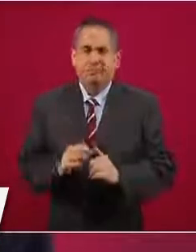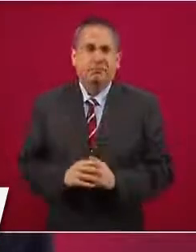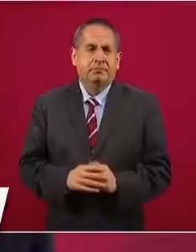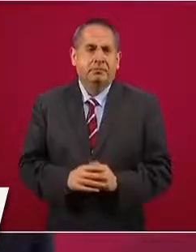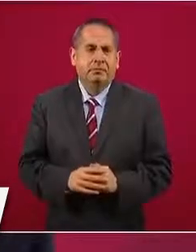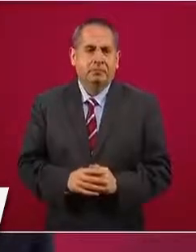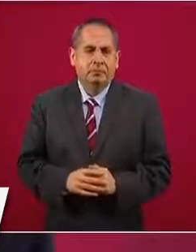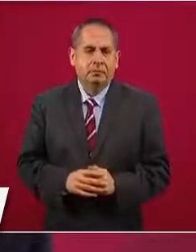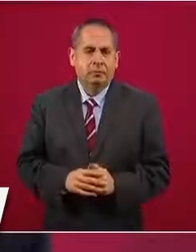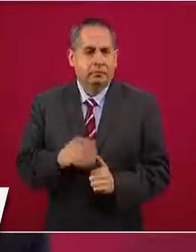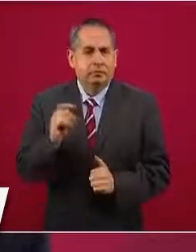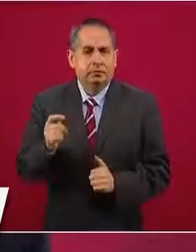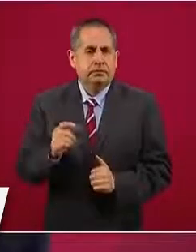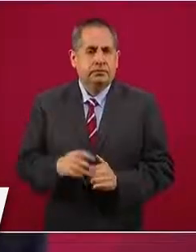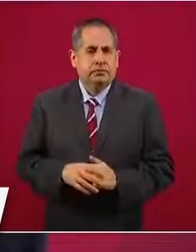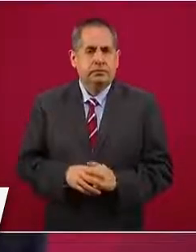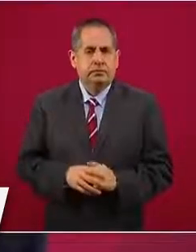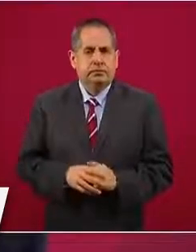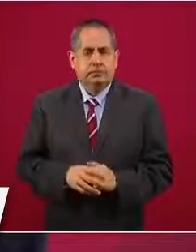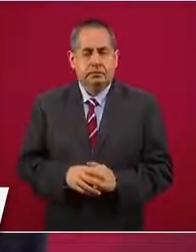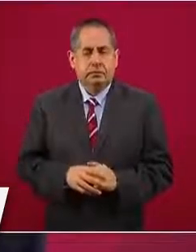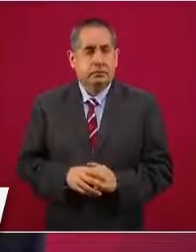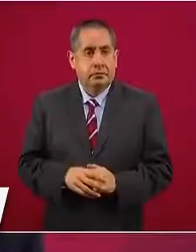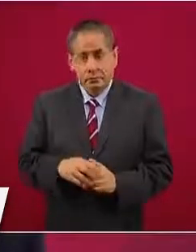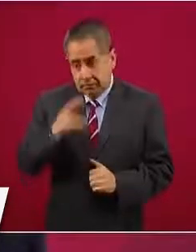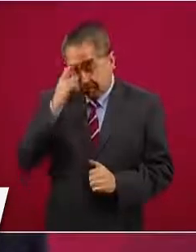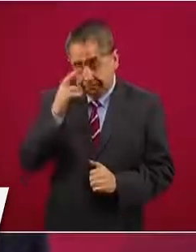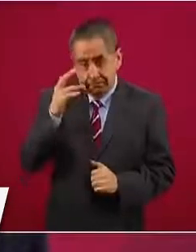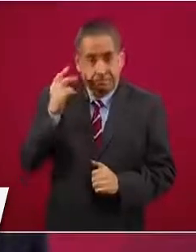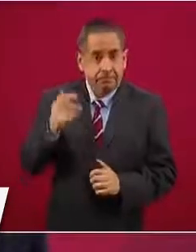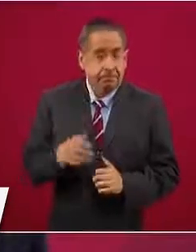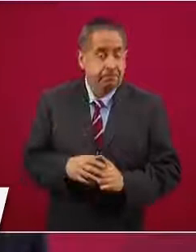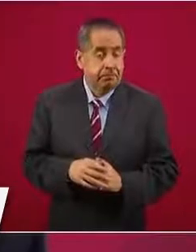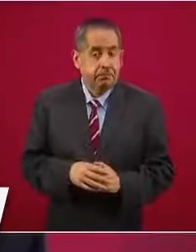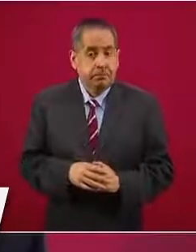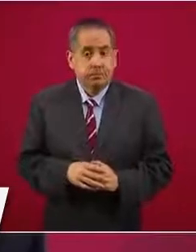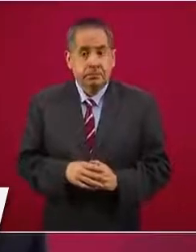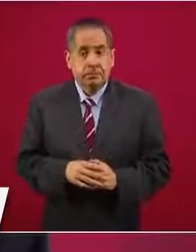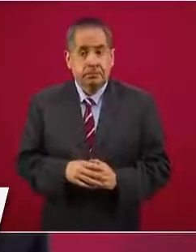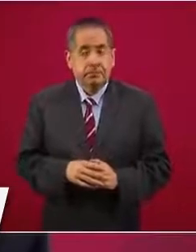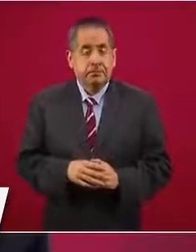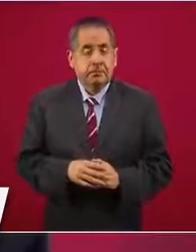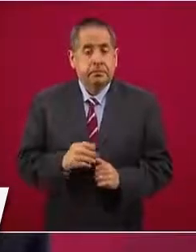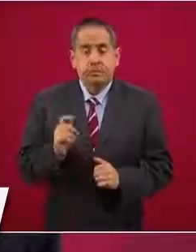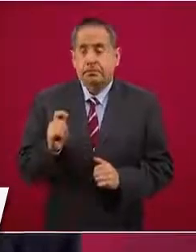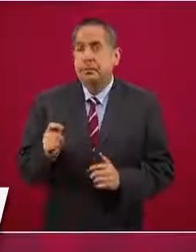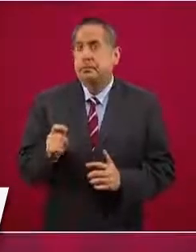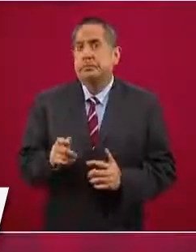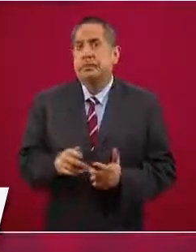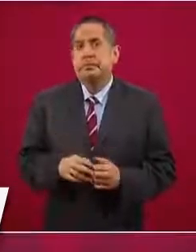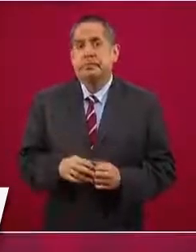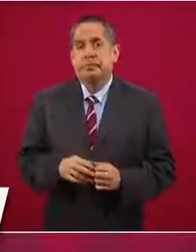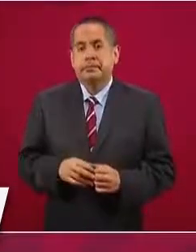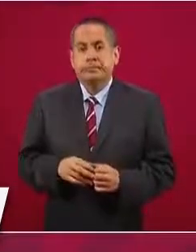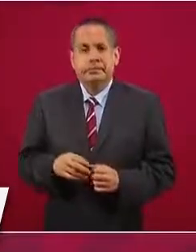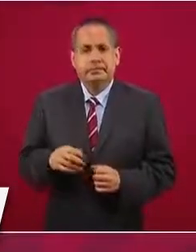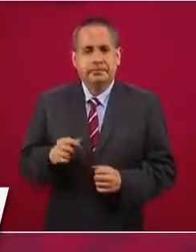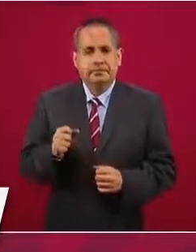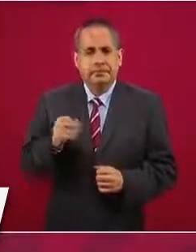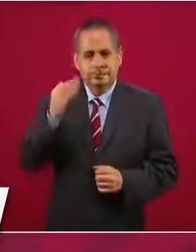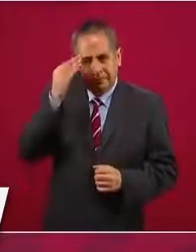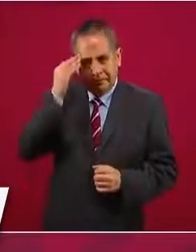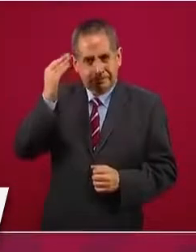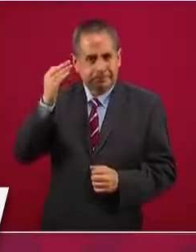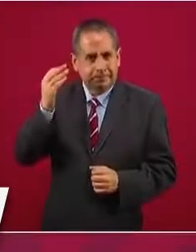Los que lucharon durante la reforma para